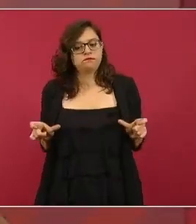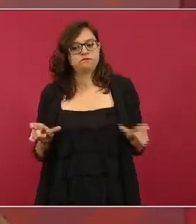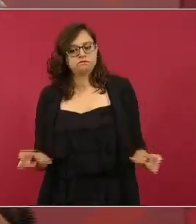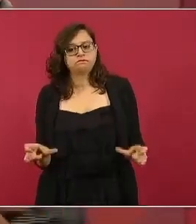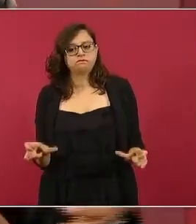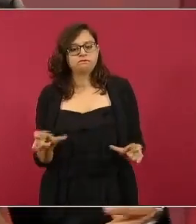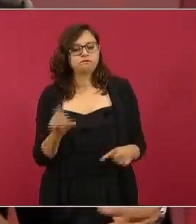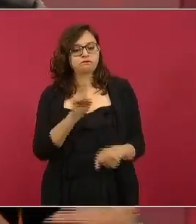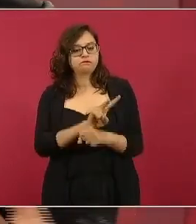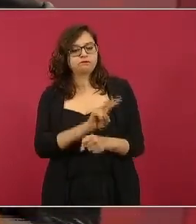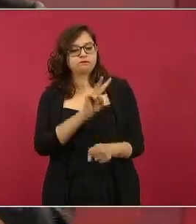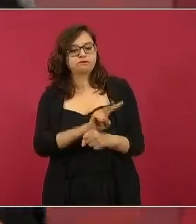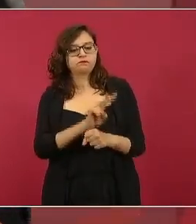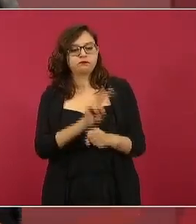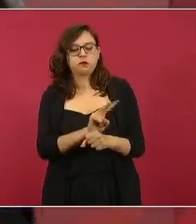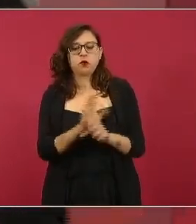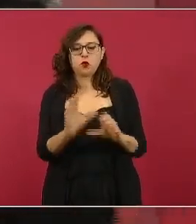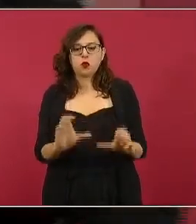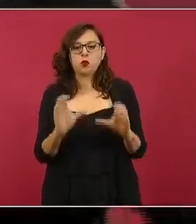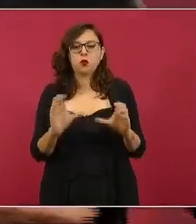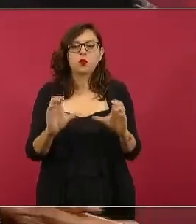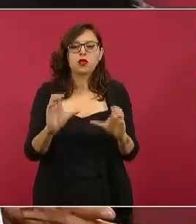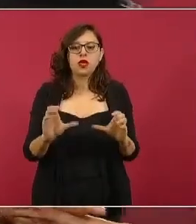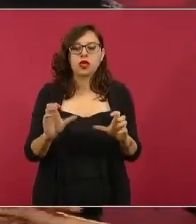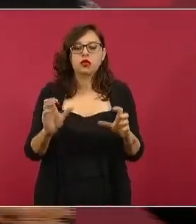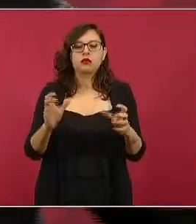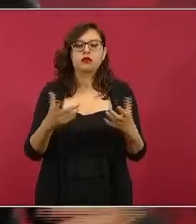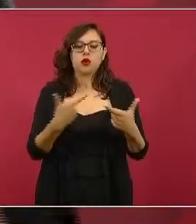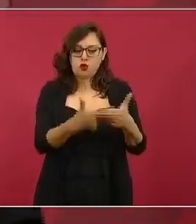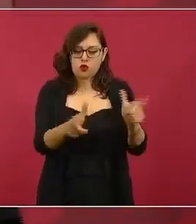tanto de las porras como de la gente